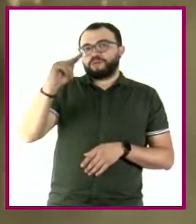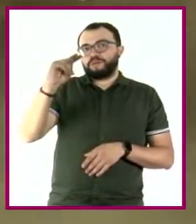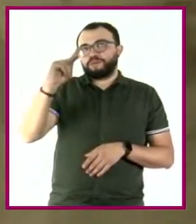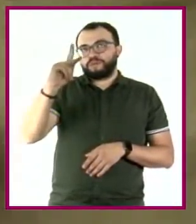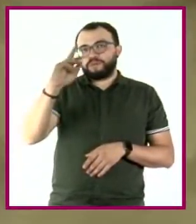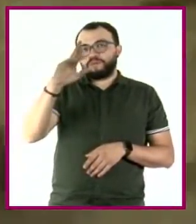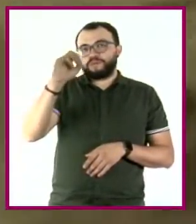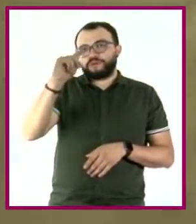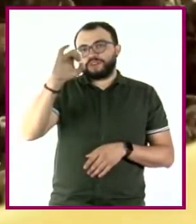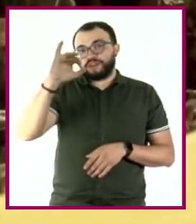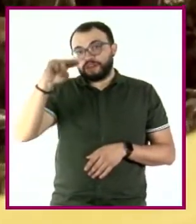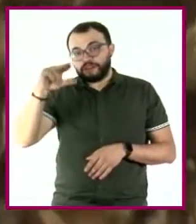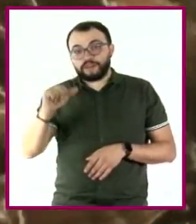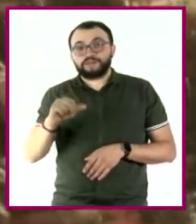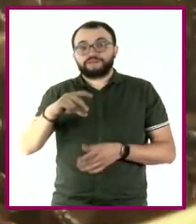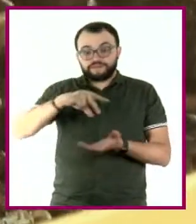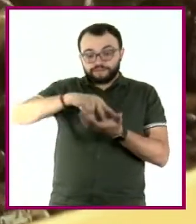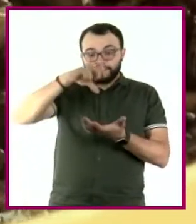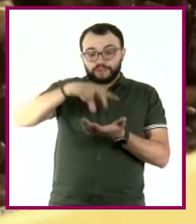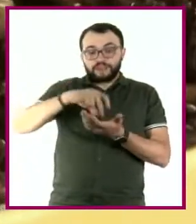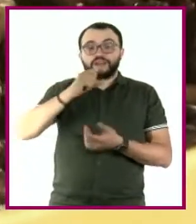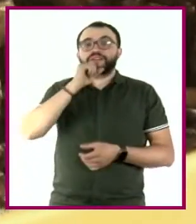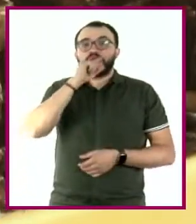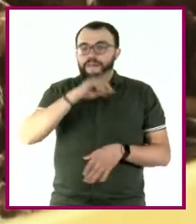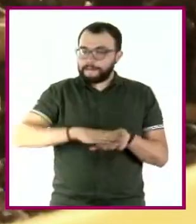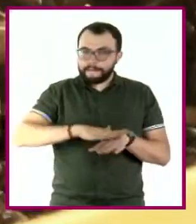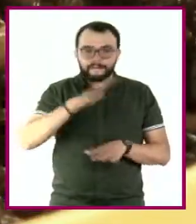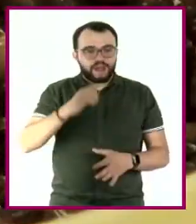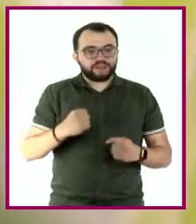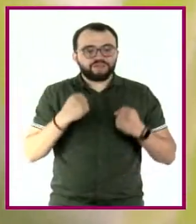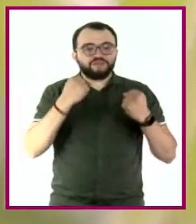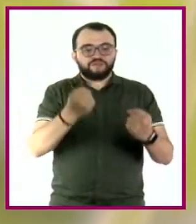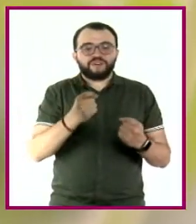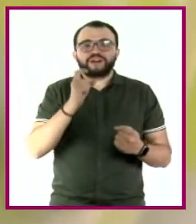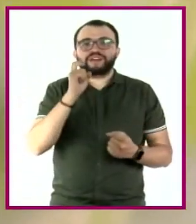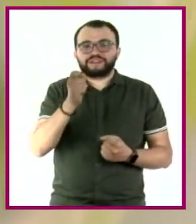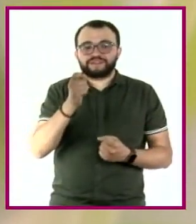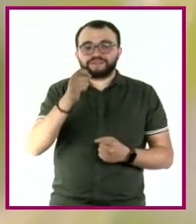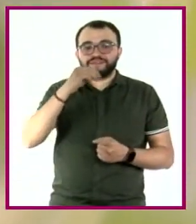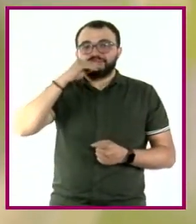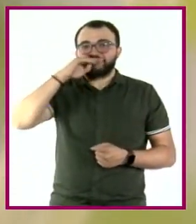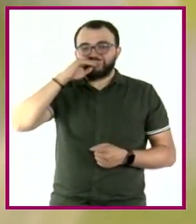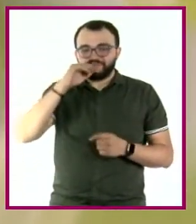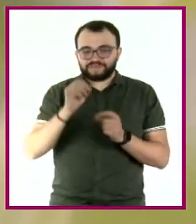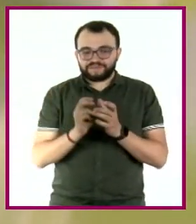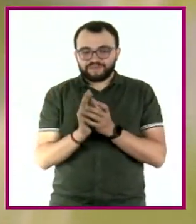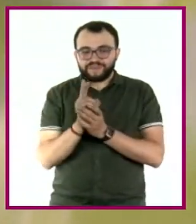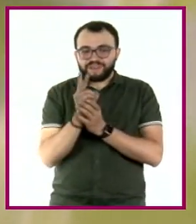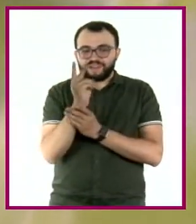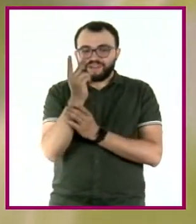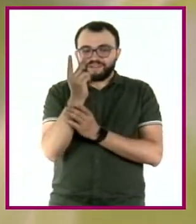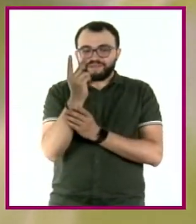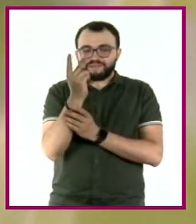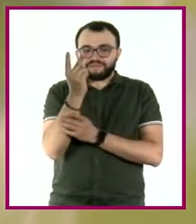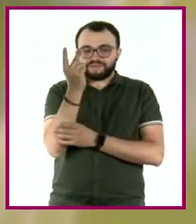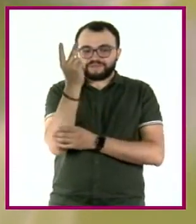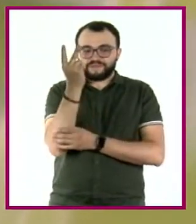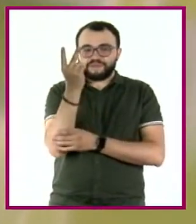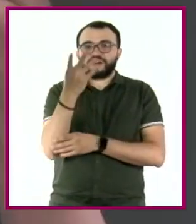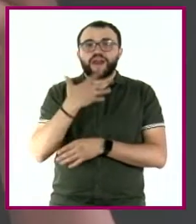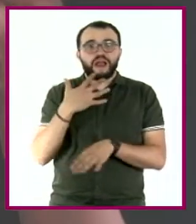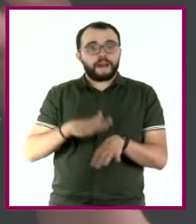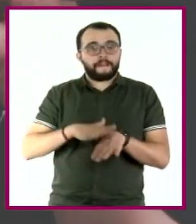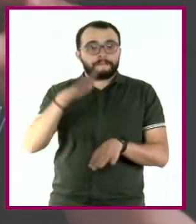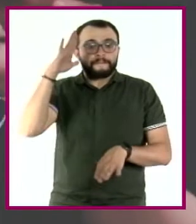dan más energía que el trigo, es decir, si comparamos un gramo de chapulín con un gramo de trigo, hay más calorías en el gramo de